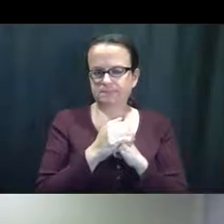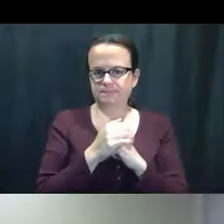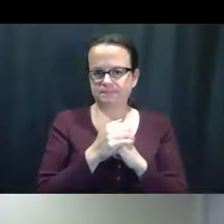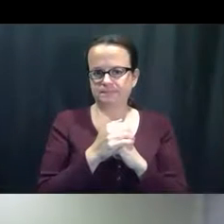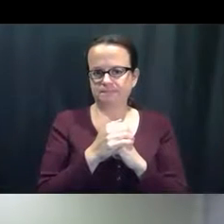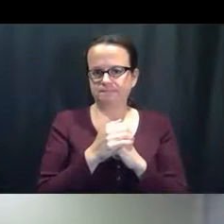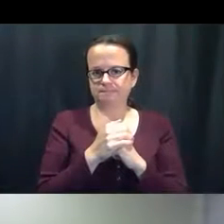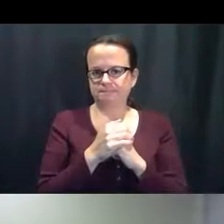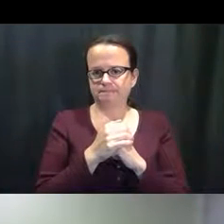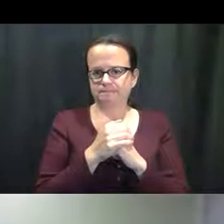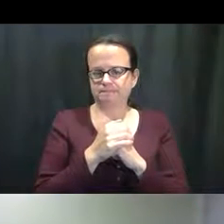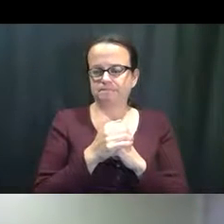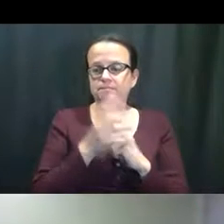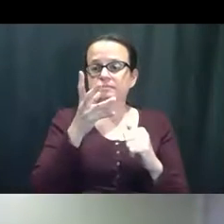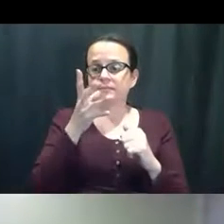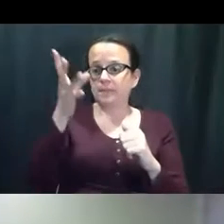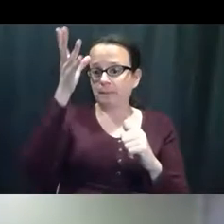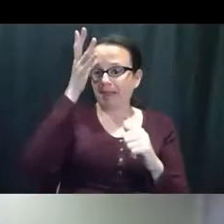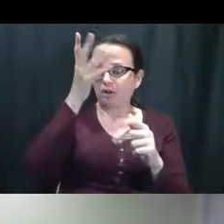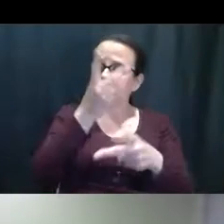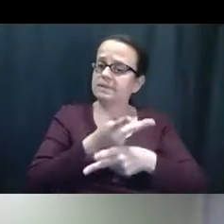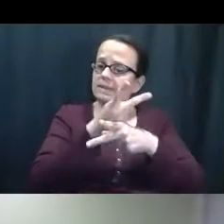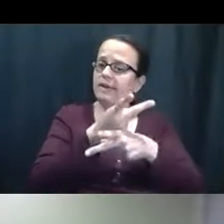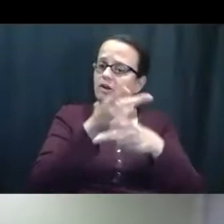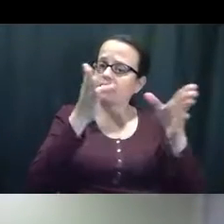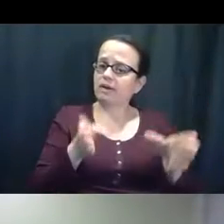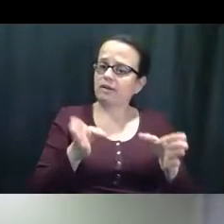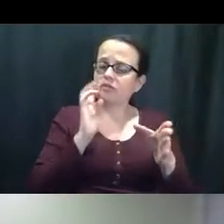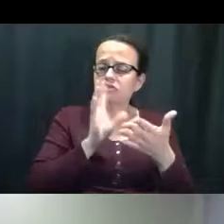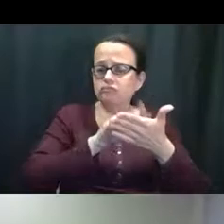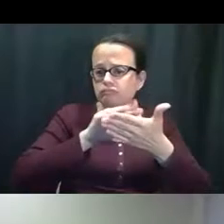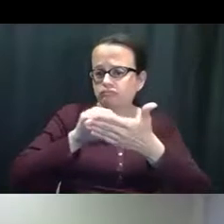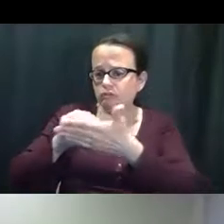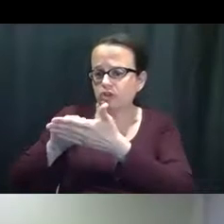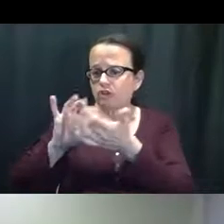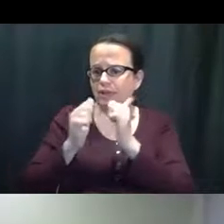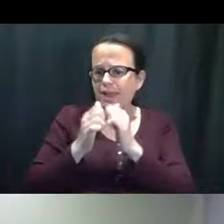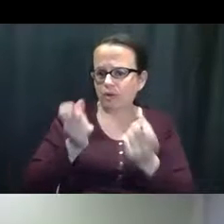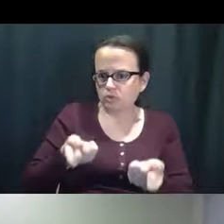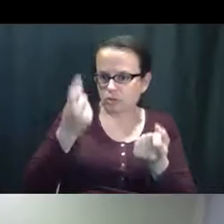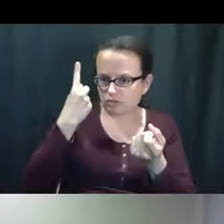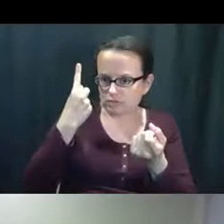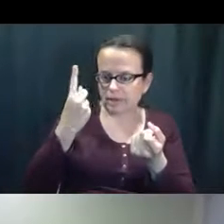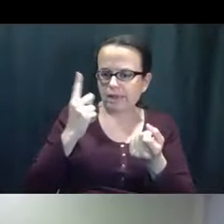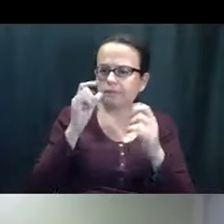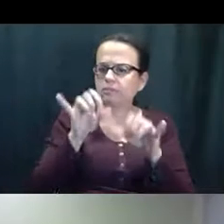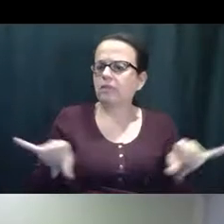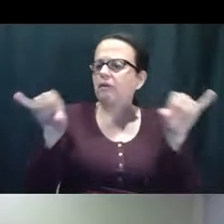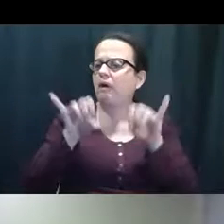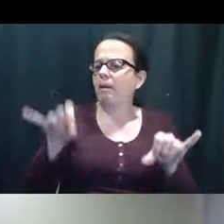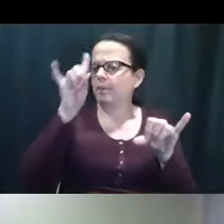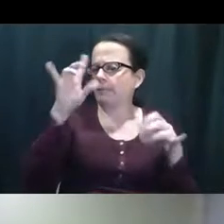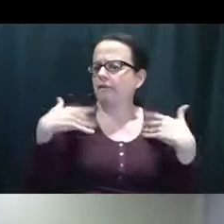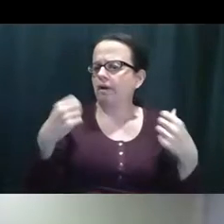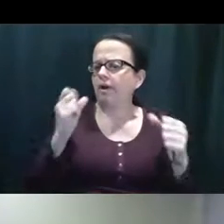de relaciones saludables otro programa de temas incluyes como